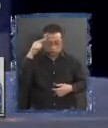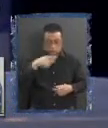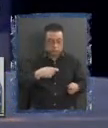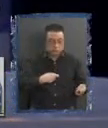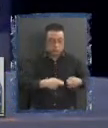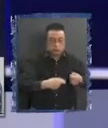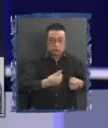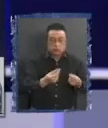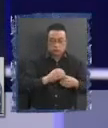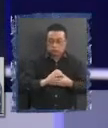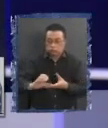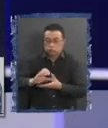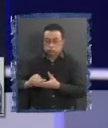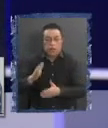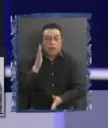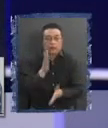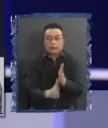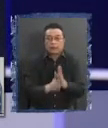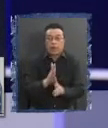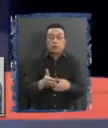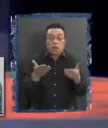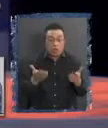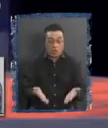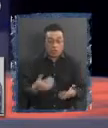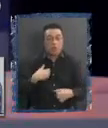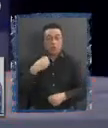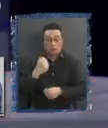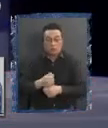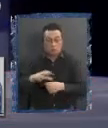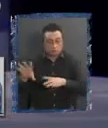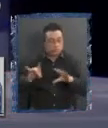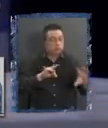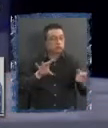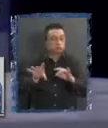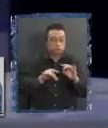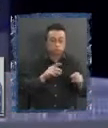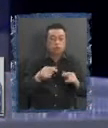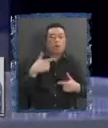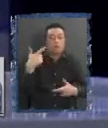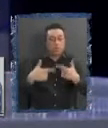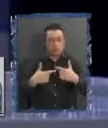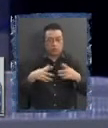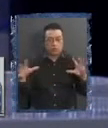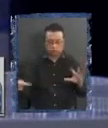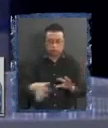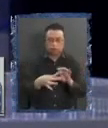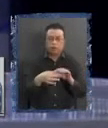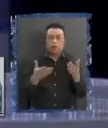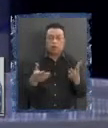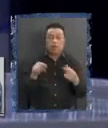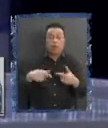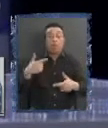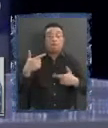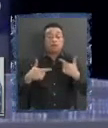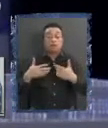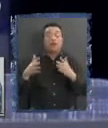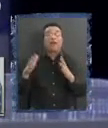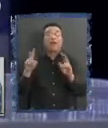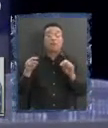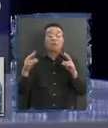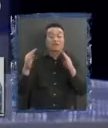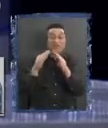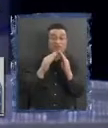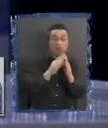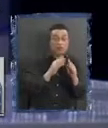recursos y de manera rápida, sobre todo ahora que genera empleo, sino también para generar políticas pertinentes. Hoy día la política de vivienda y la política de obras públicas